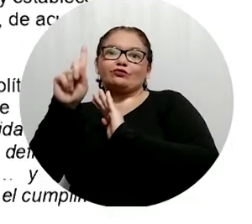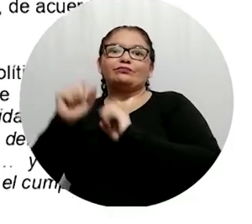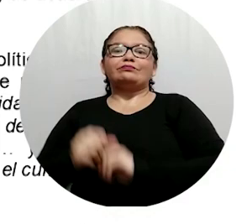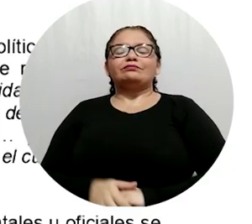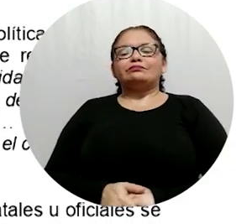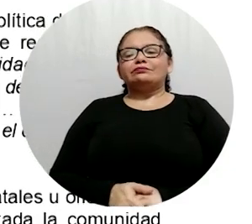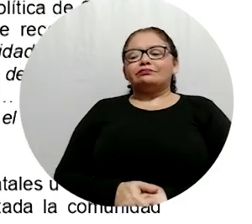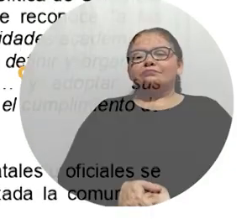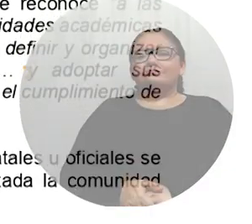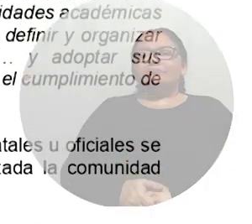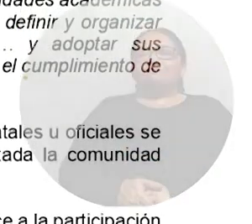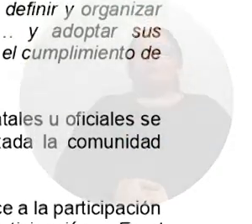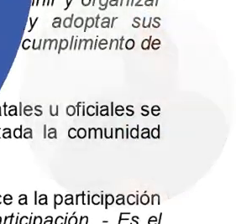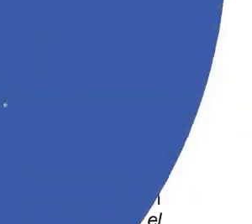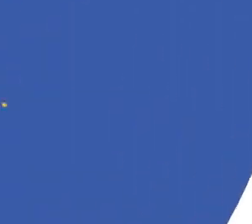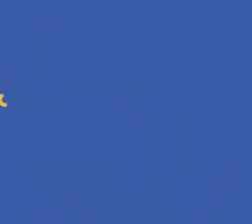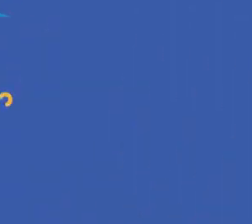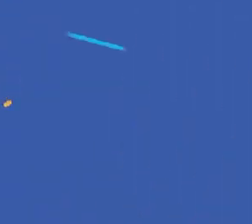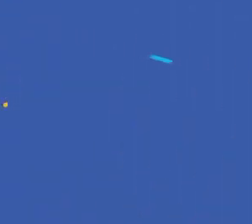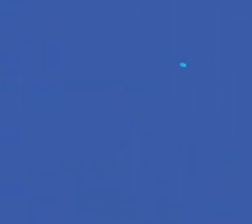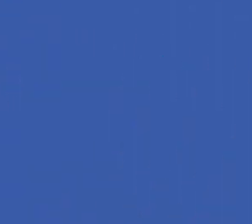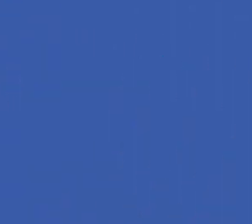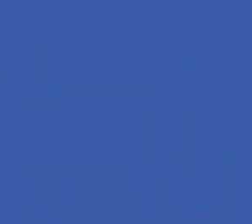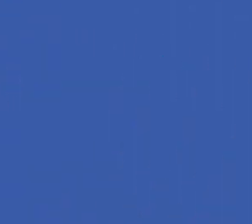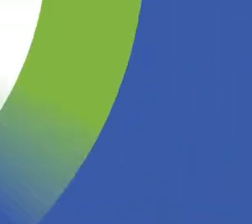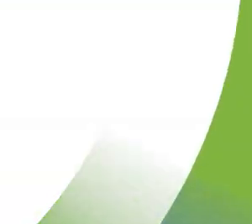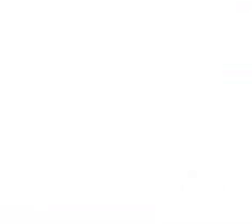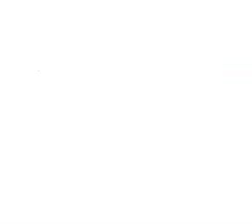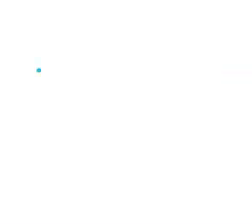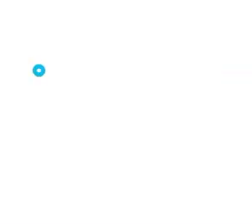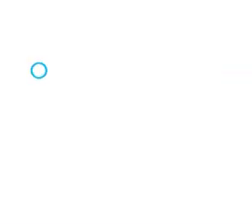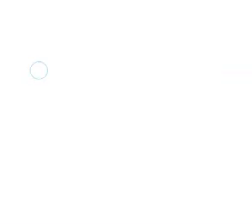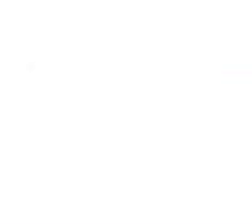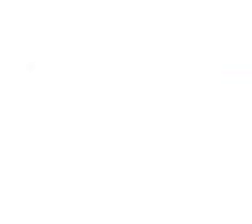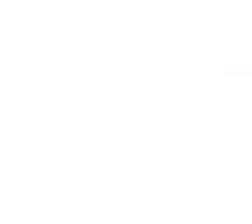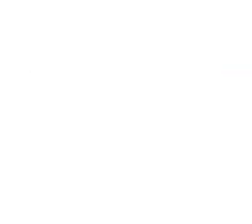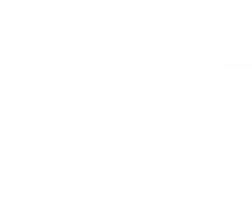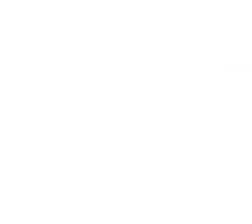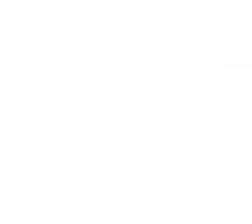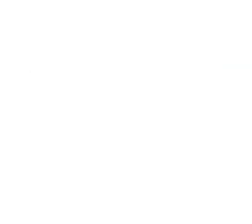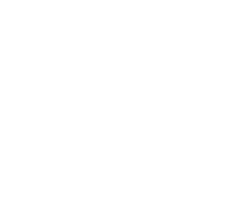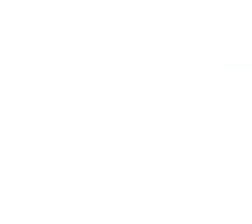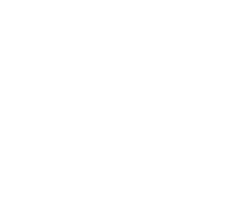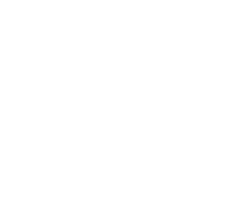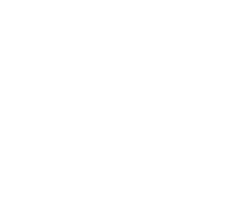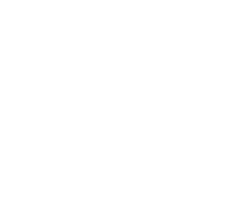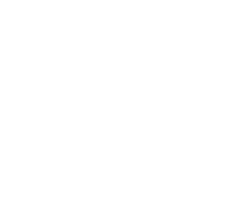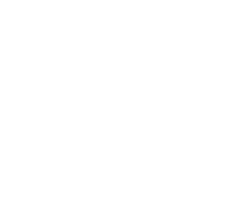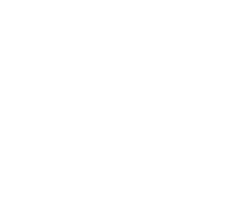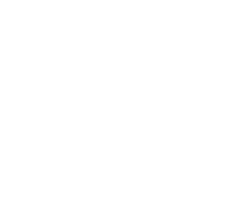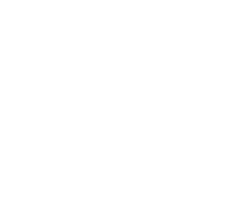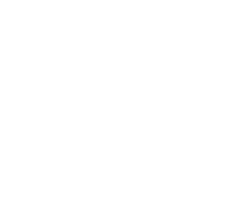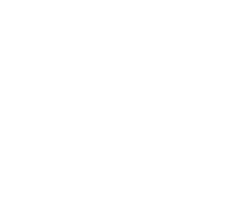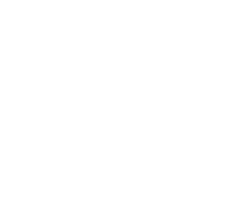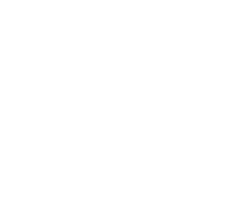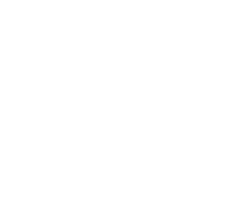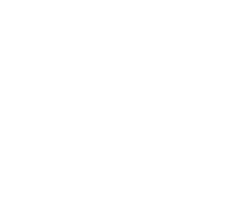Superior Número 11 de 2021. Universidad del Magdalena. Aún más influyente e innovadora.